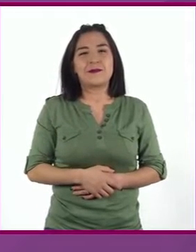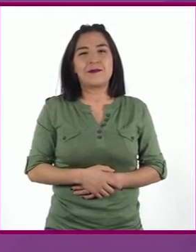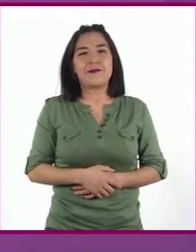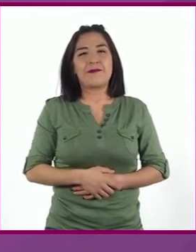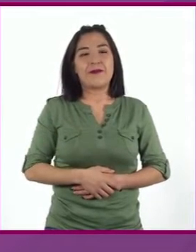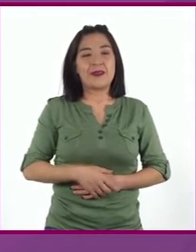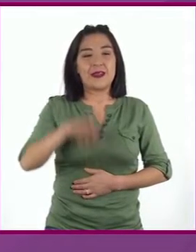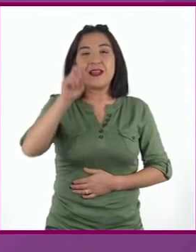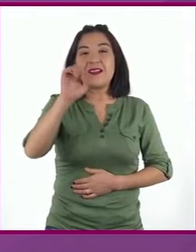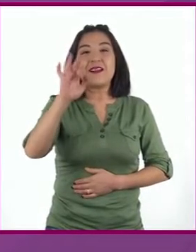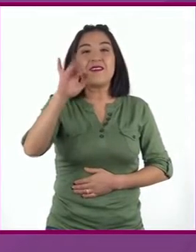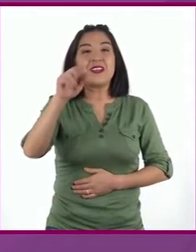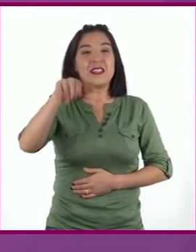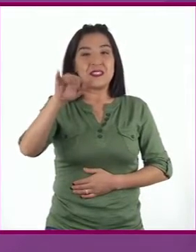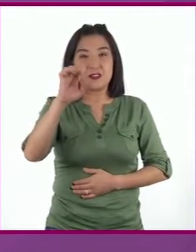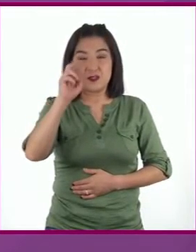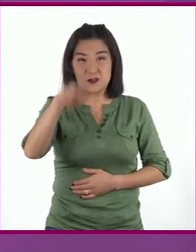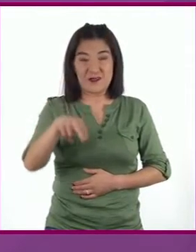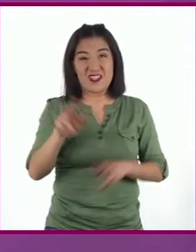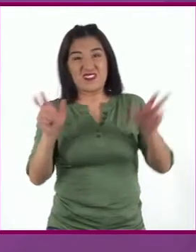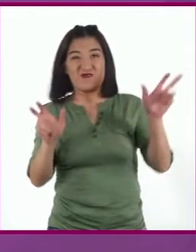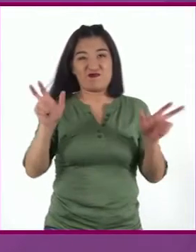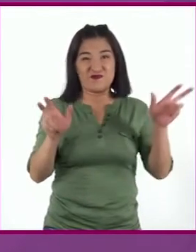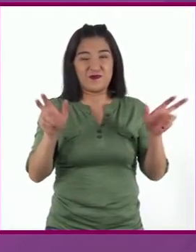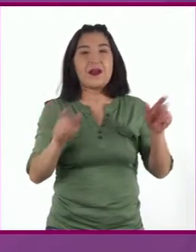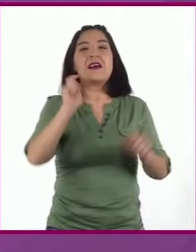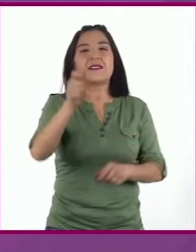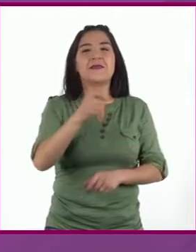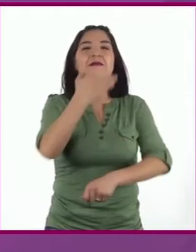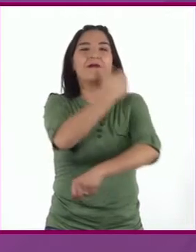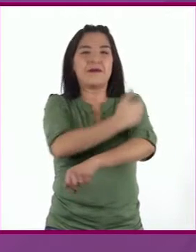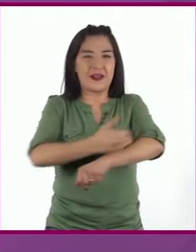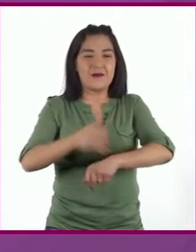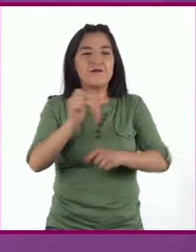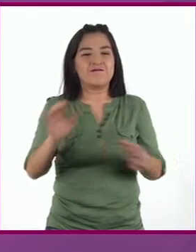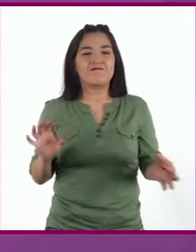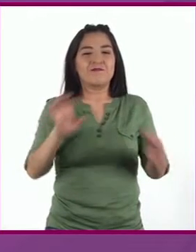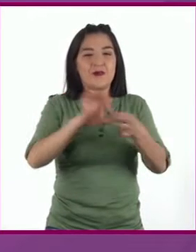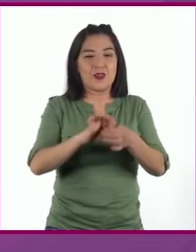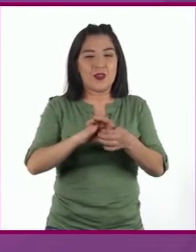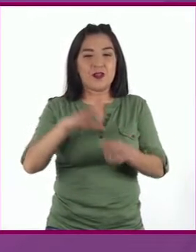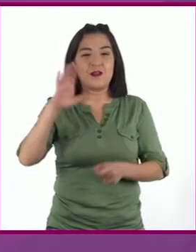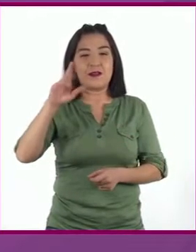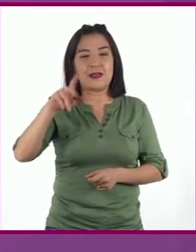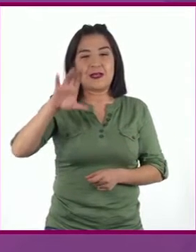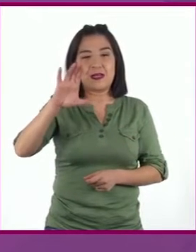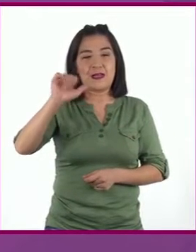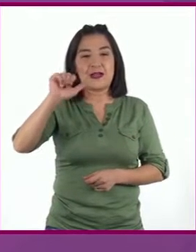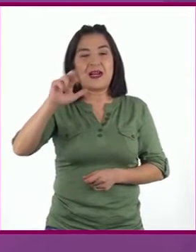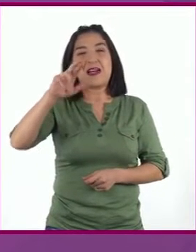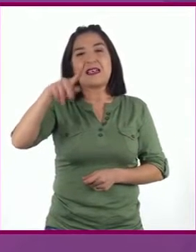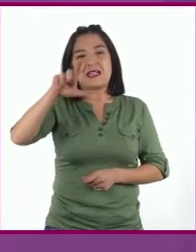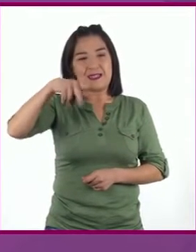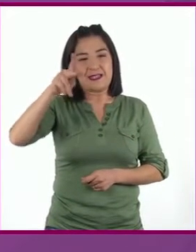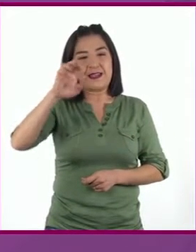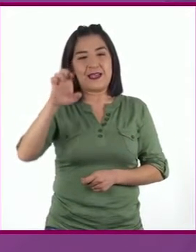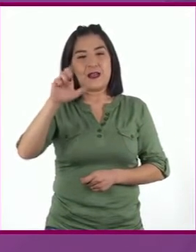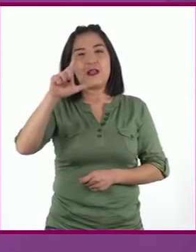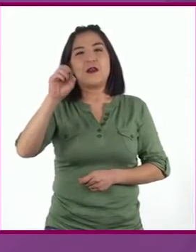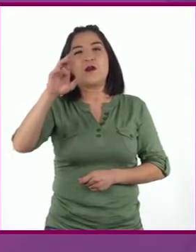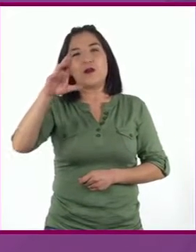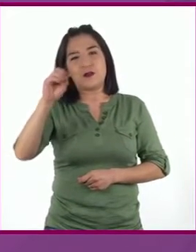Definición. El escarabajo es de la familia de los coleópteros. Su nombre proviene del griego coleos,